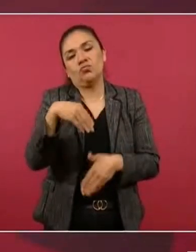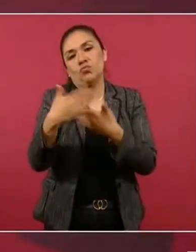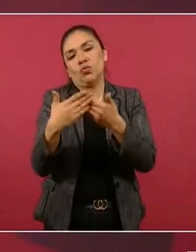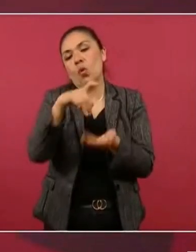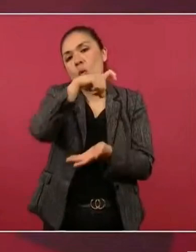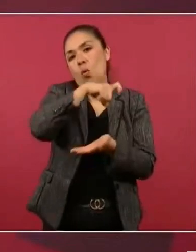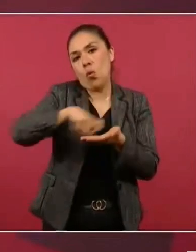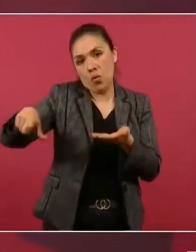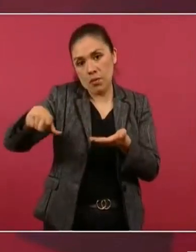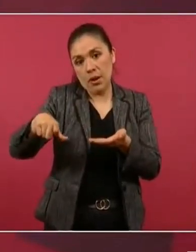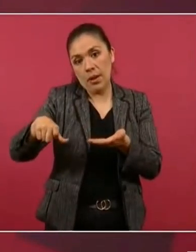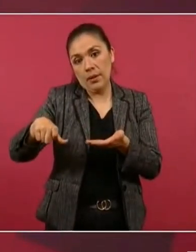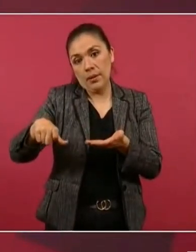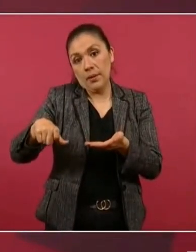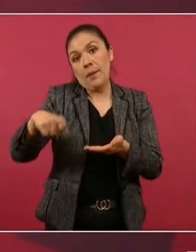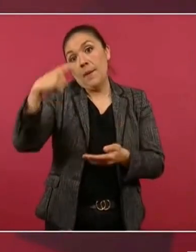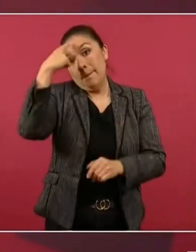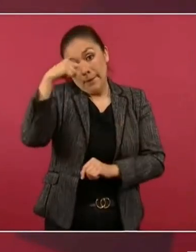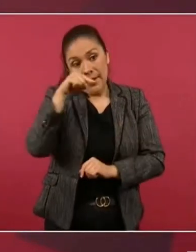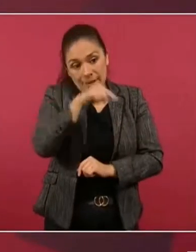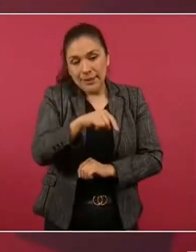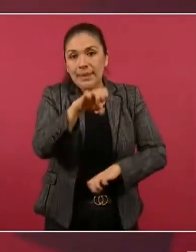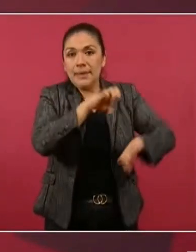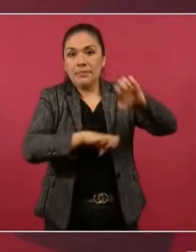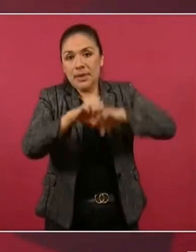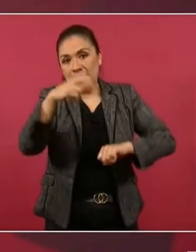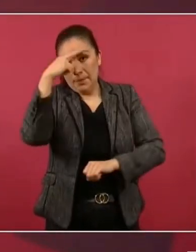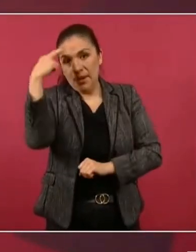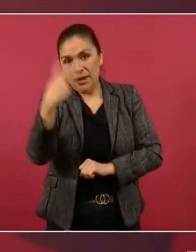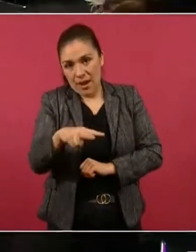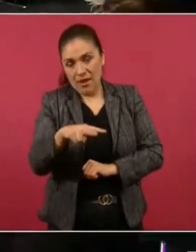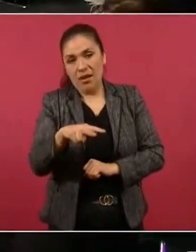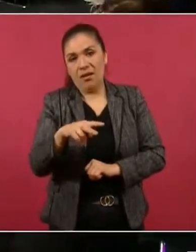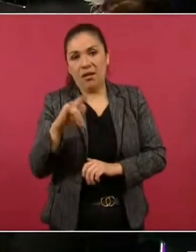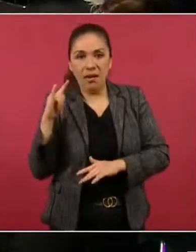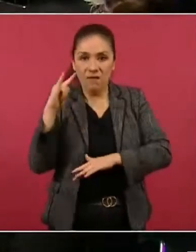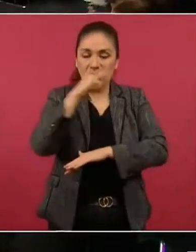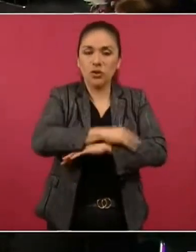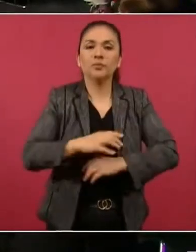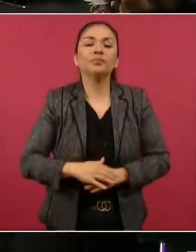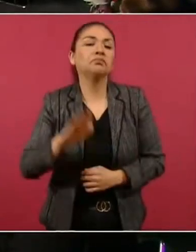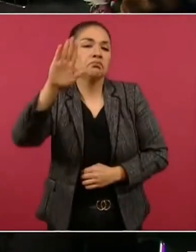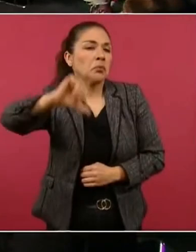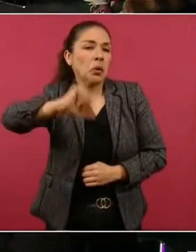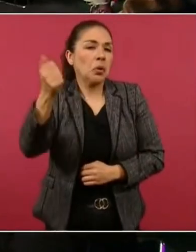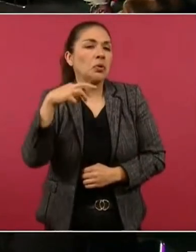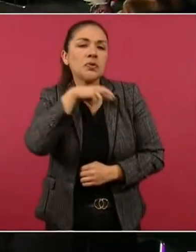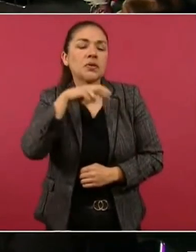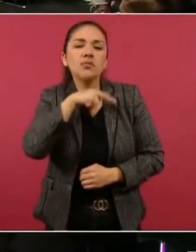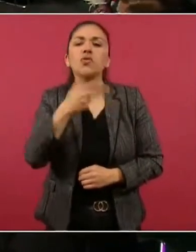para la empresa mexicana de aviación y ya muy rápido Pablo Gómez vino hace algún